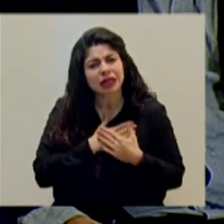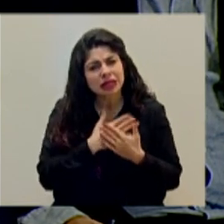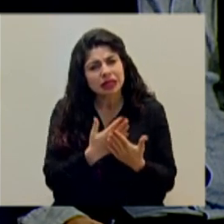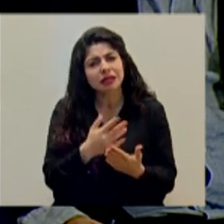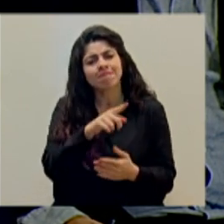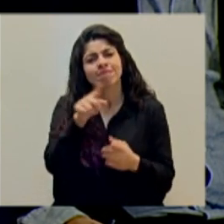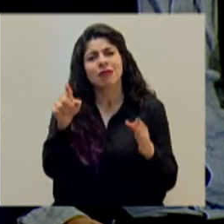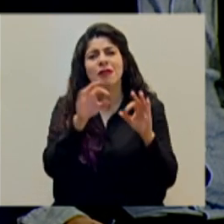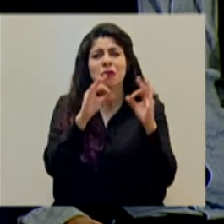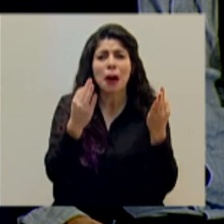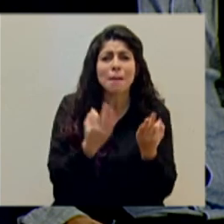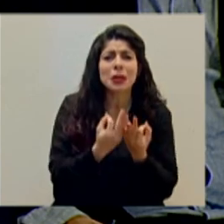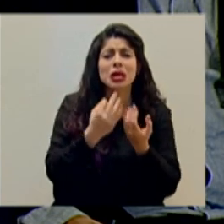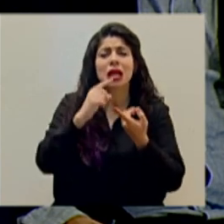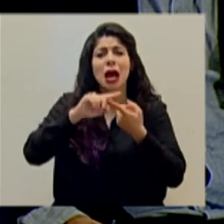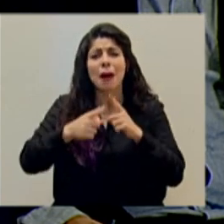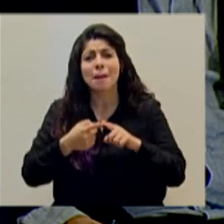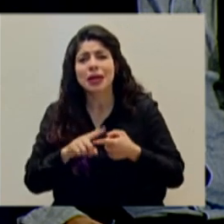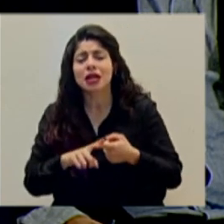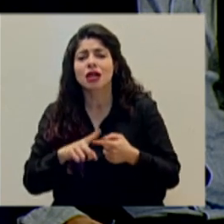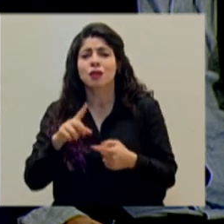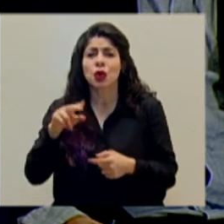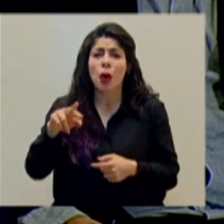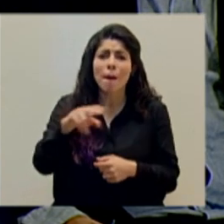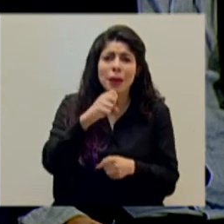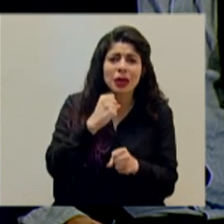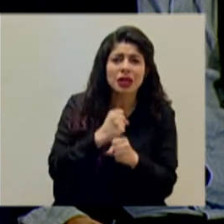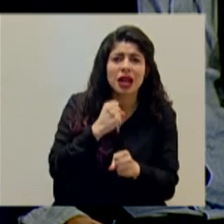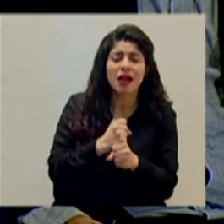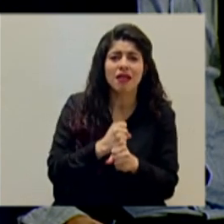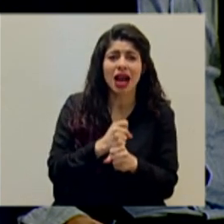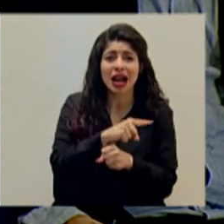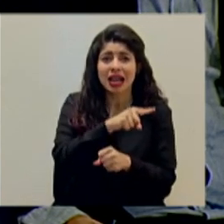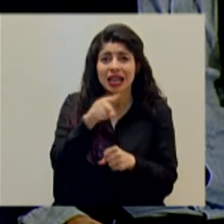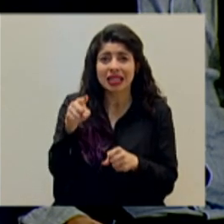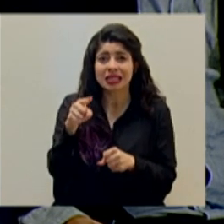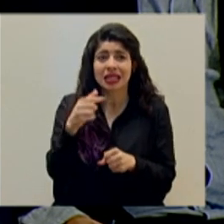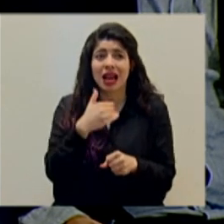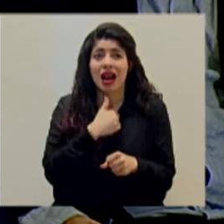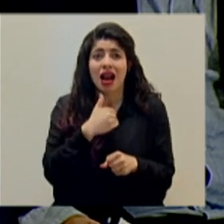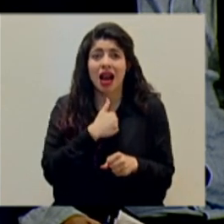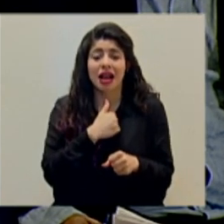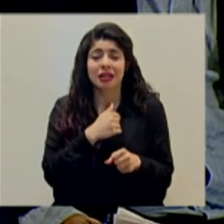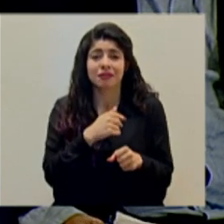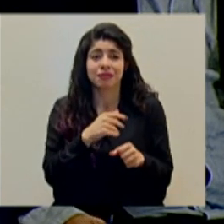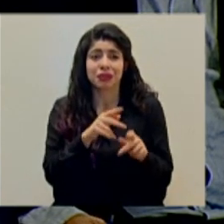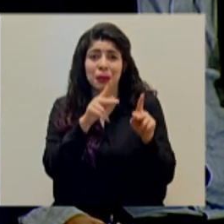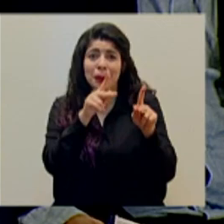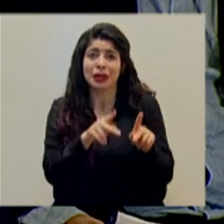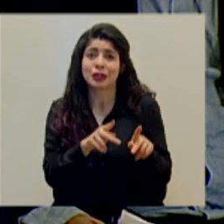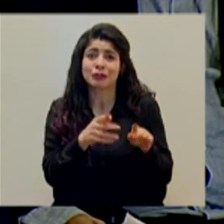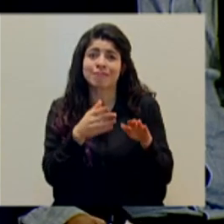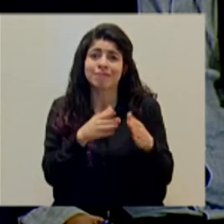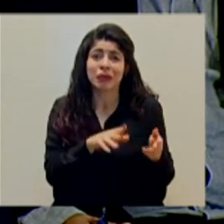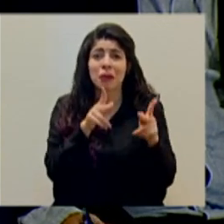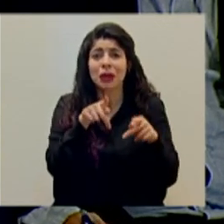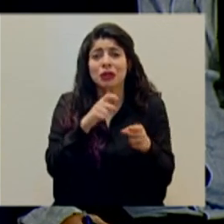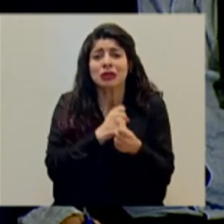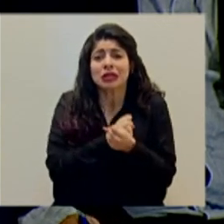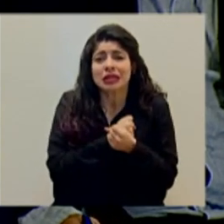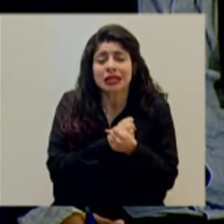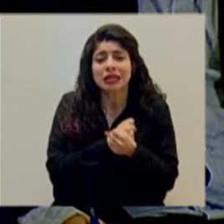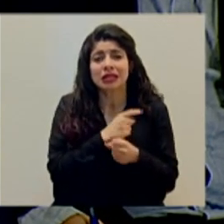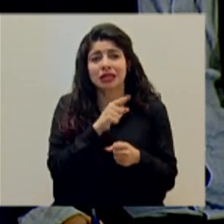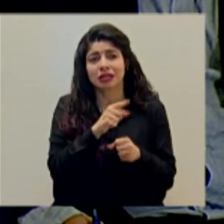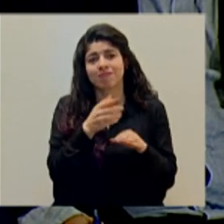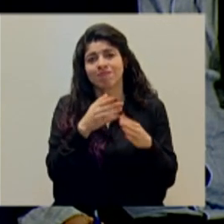familias, a todos esos amigos, a todos esos compañeros de trabajo que han perdido personas queridas, personas estimadas